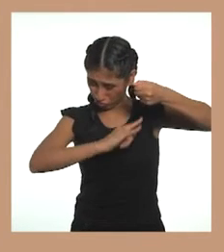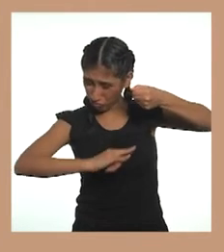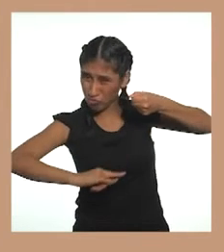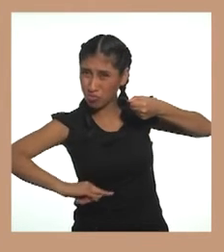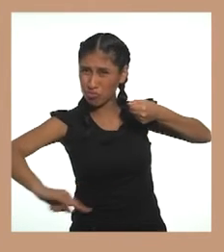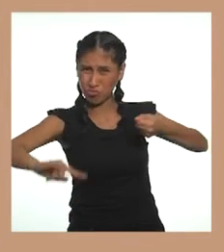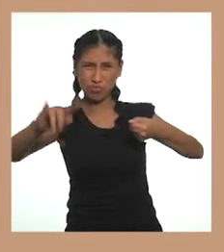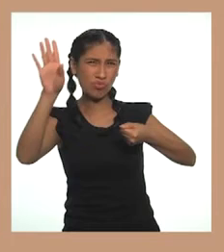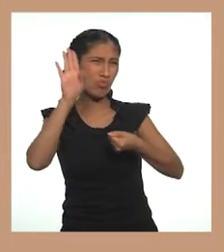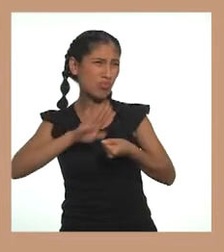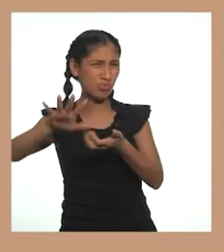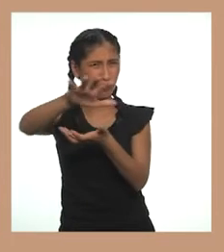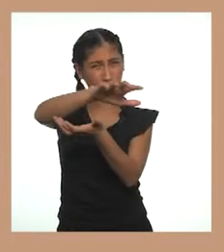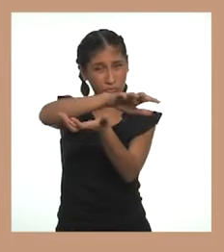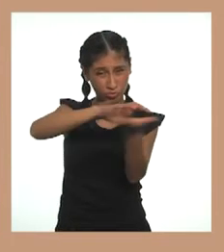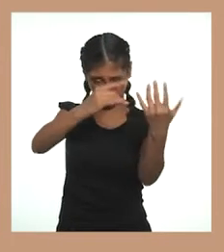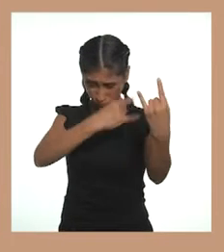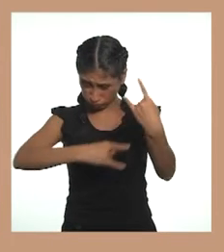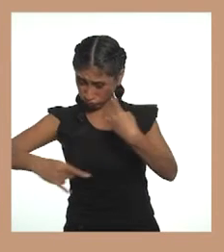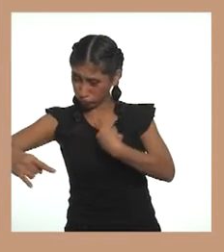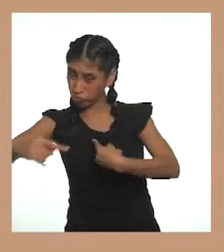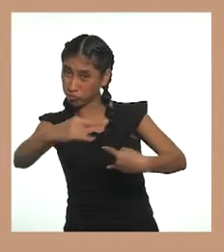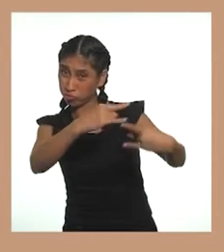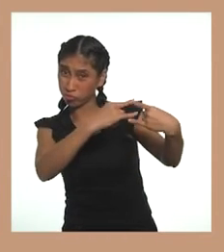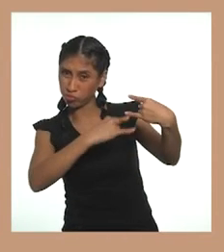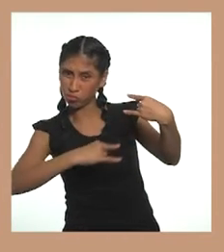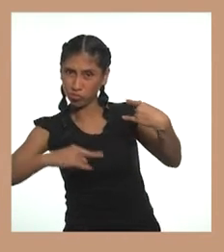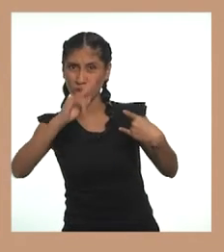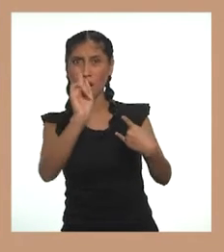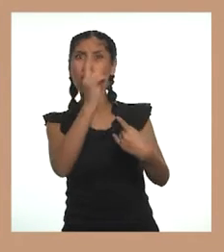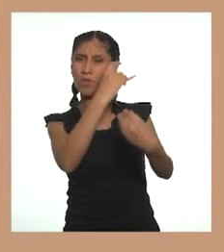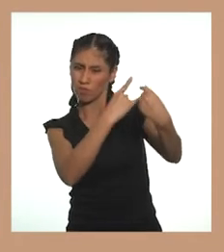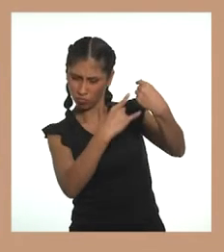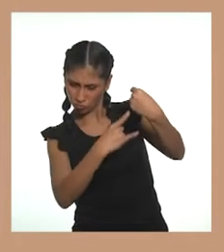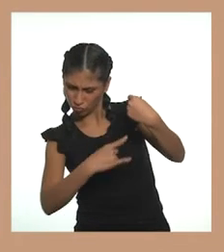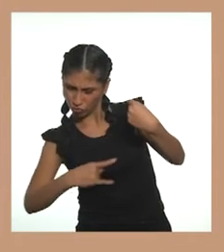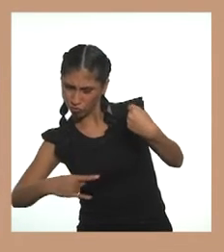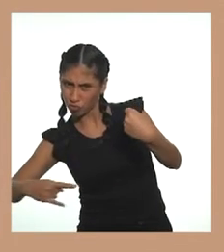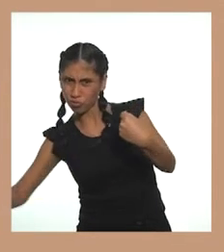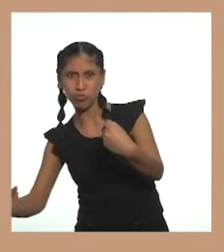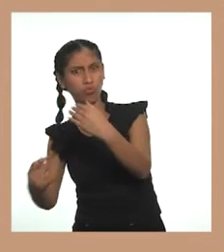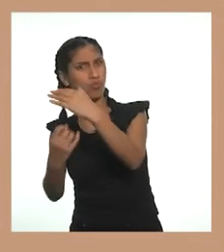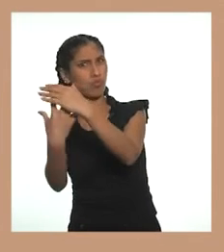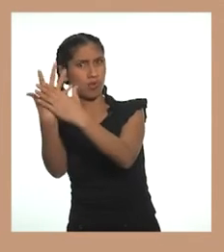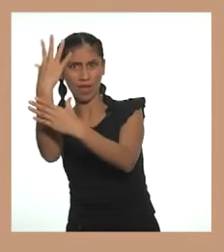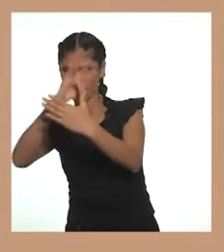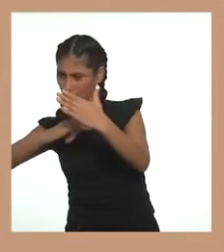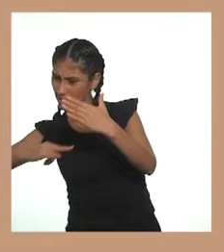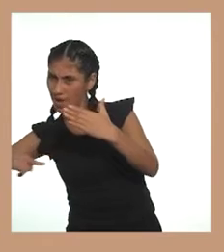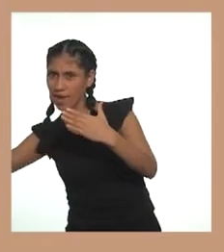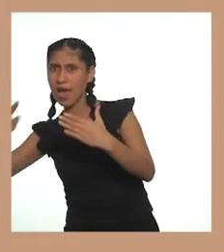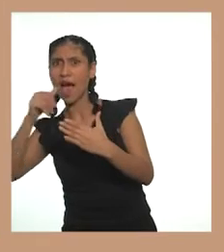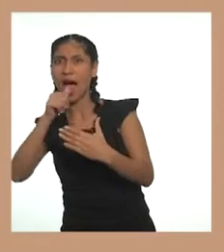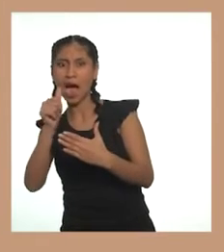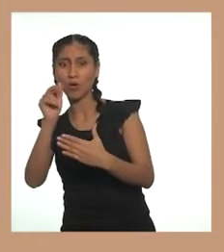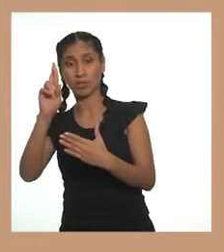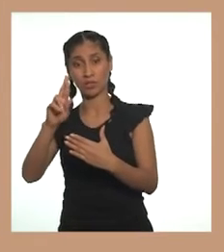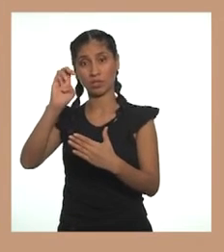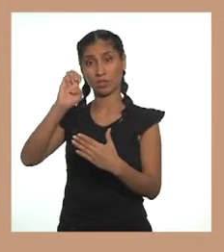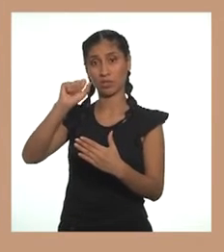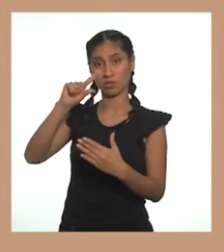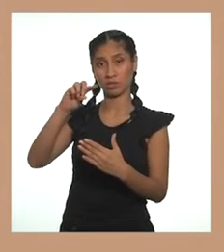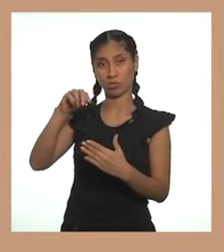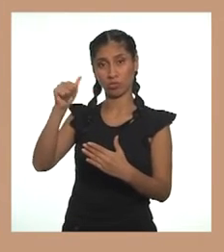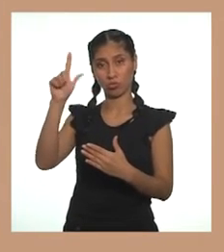desagüe y luego se trasladan por largas redes de alcantarillado hacia una planta de tratamiento de aguas residuales. Allí,